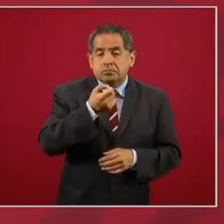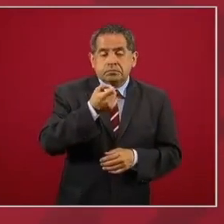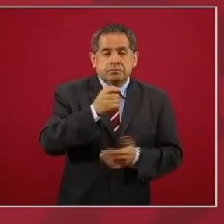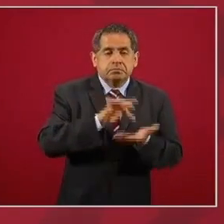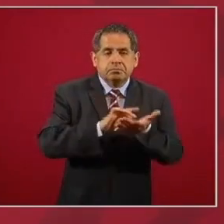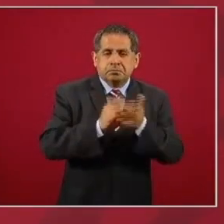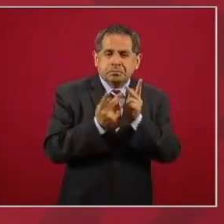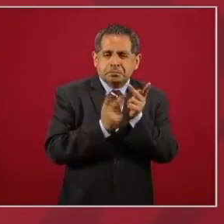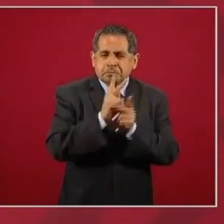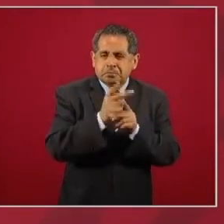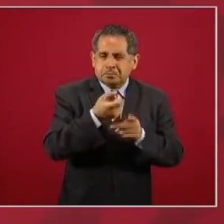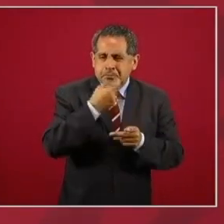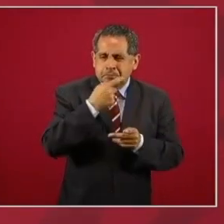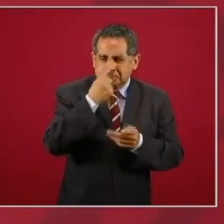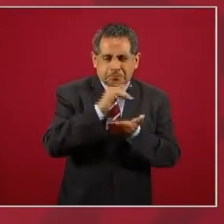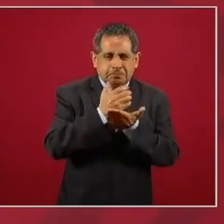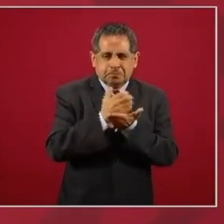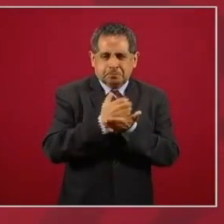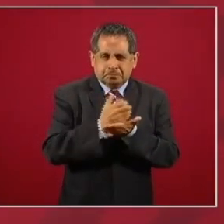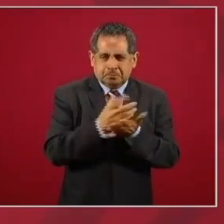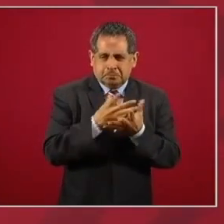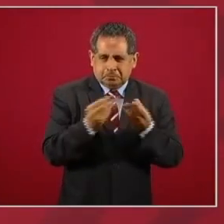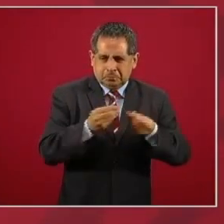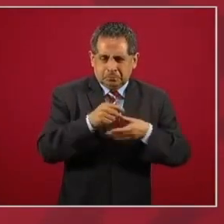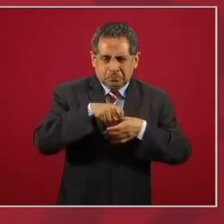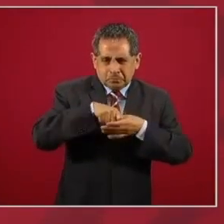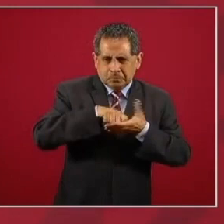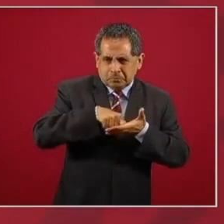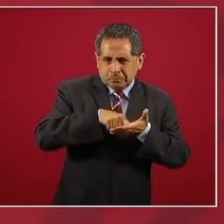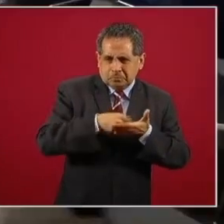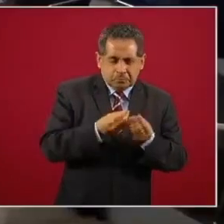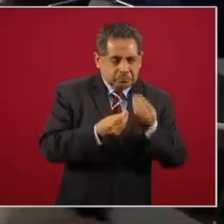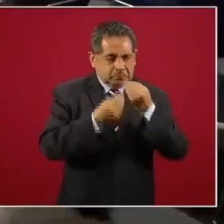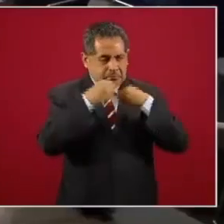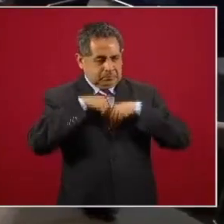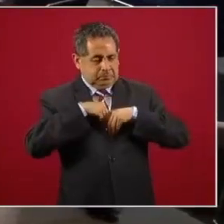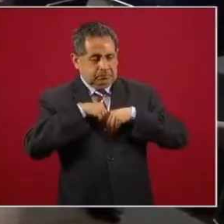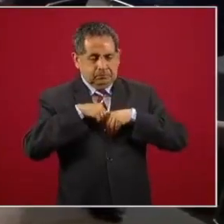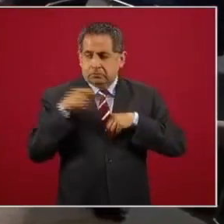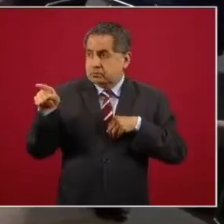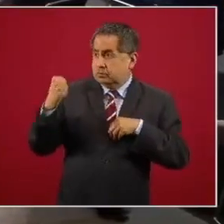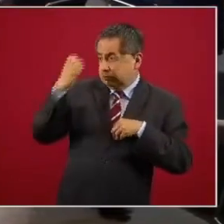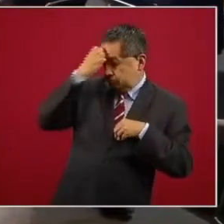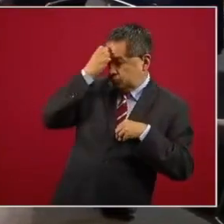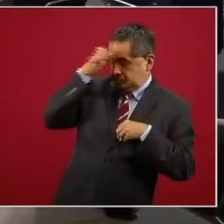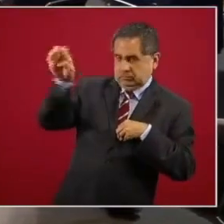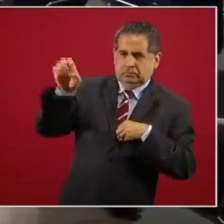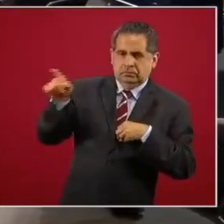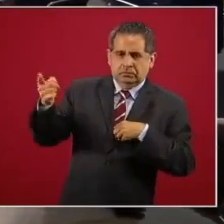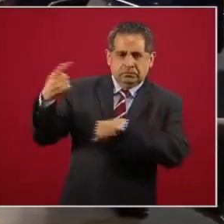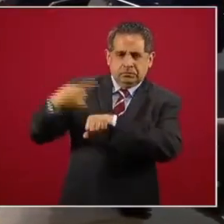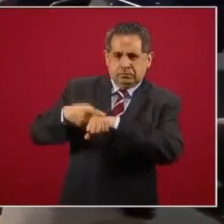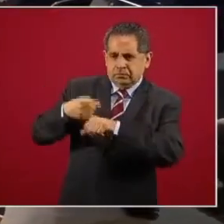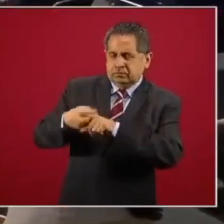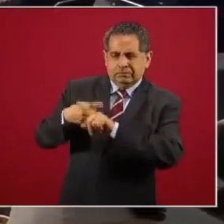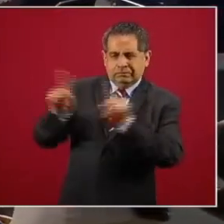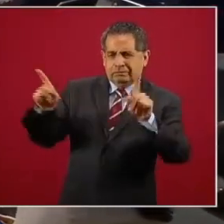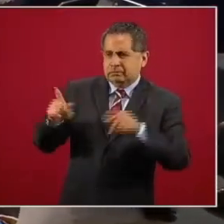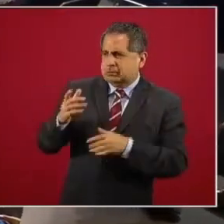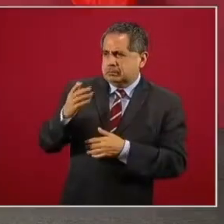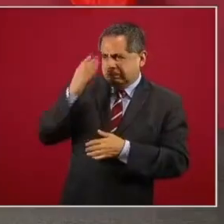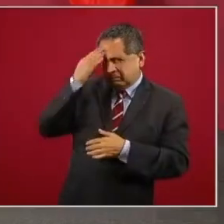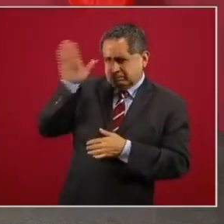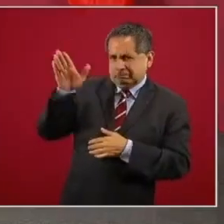antigua, no sabía cómo enfrentar estas nuevas enfermedades